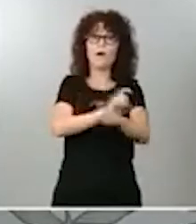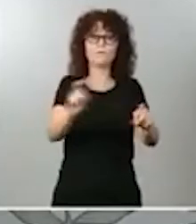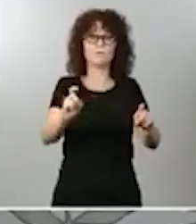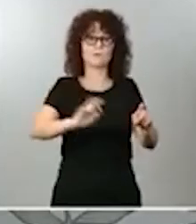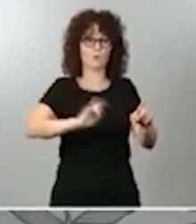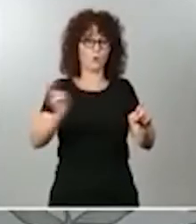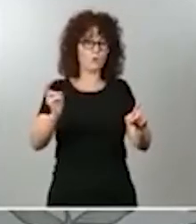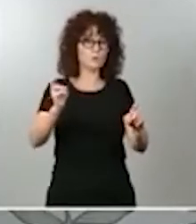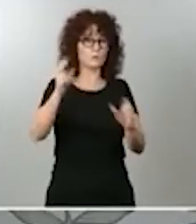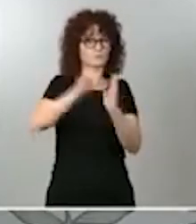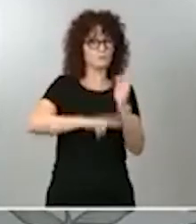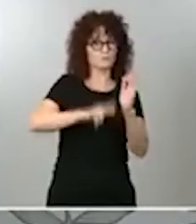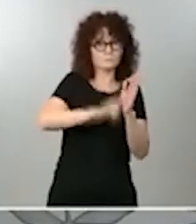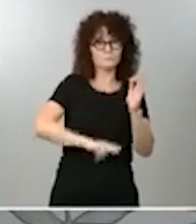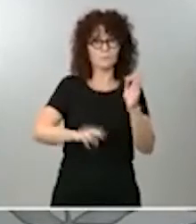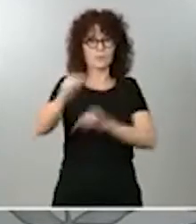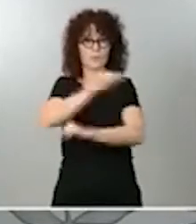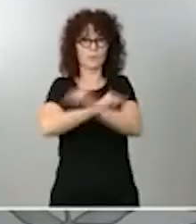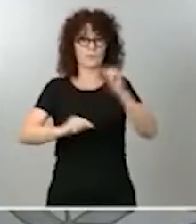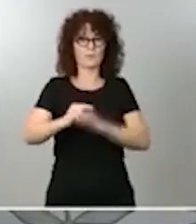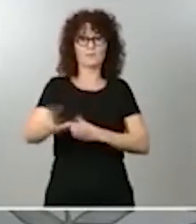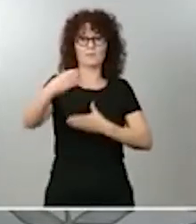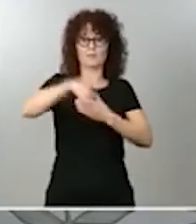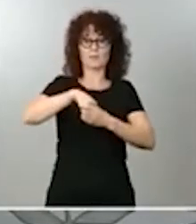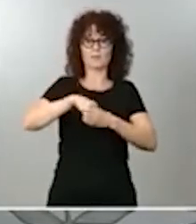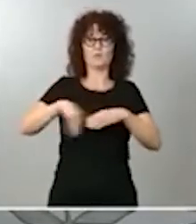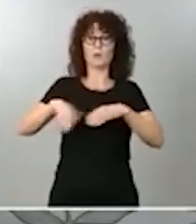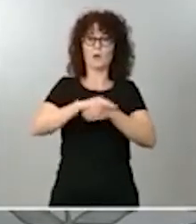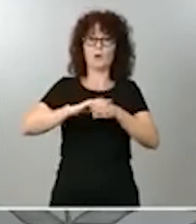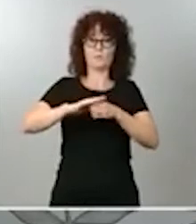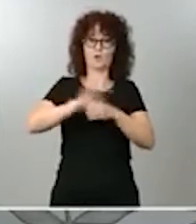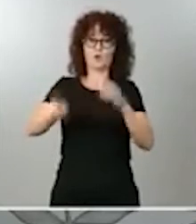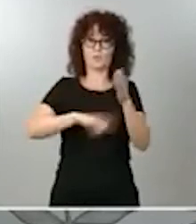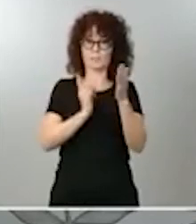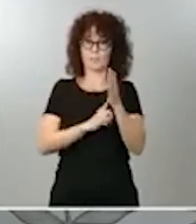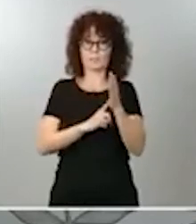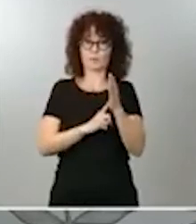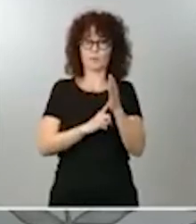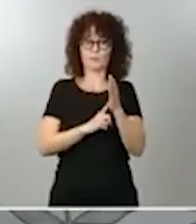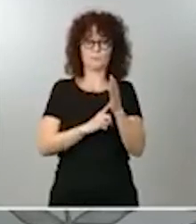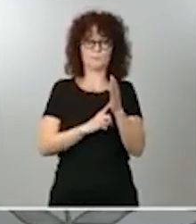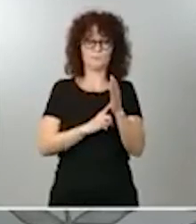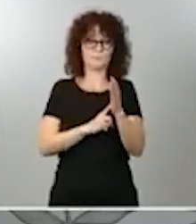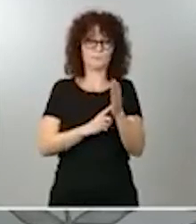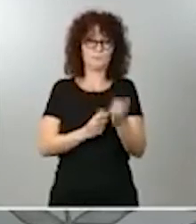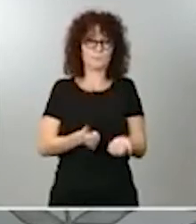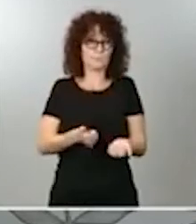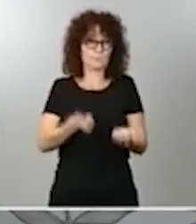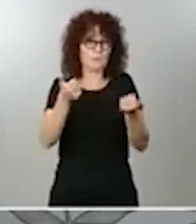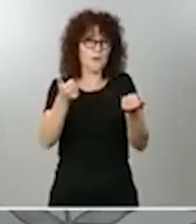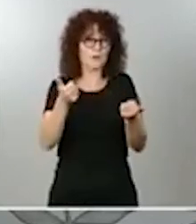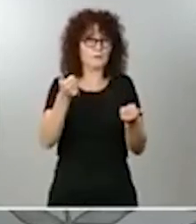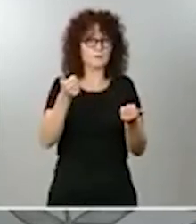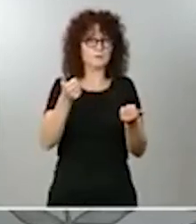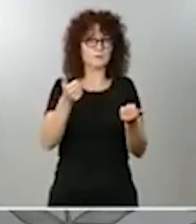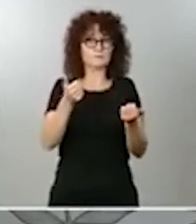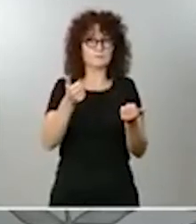discuten en el seno del legislativo. No tiene ninguna otra voluntad, ninguna otra intencionalidad,